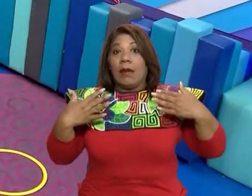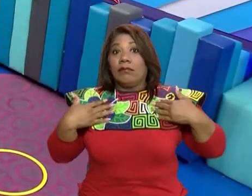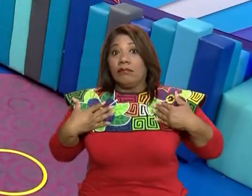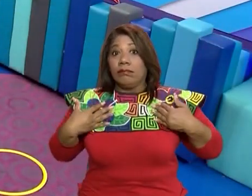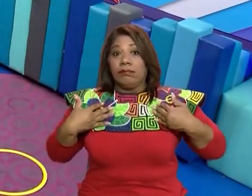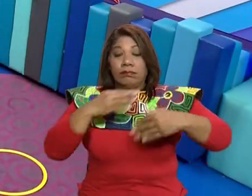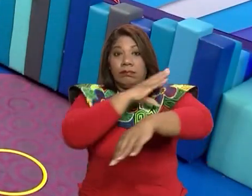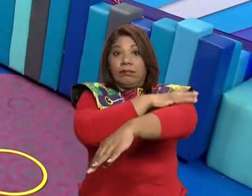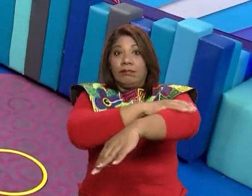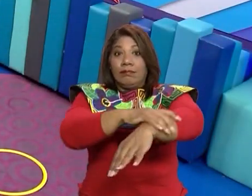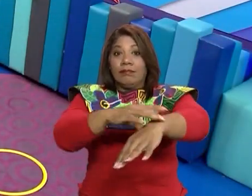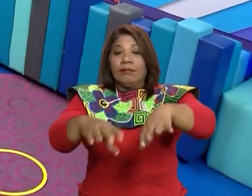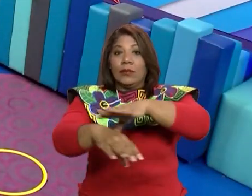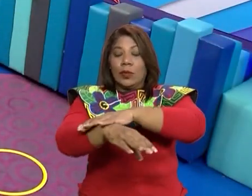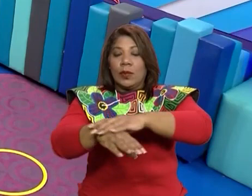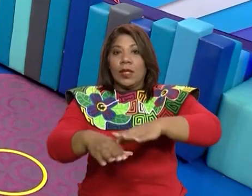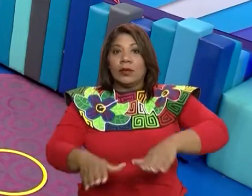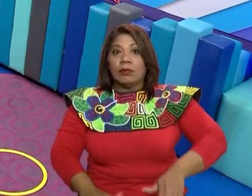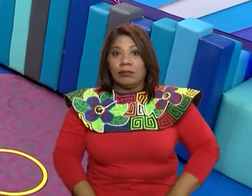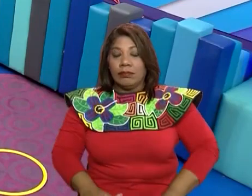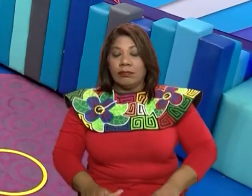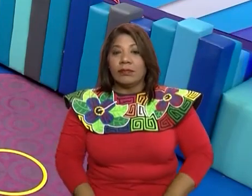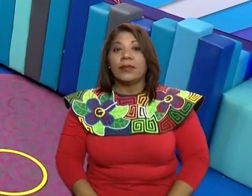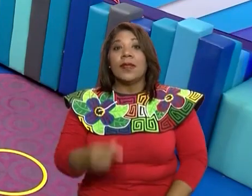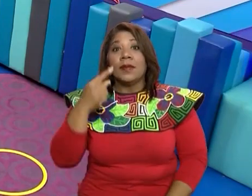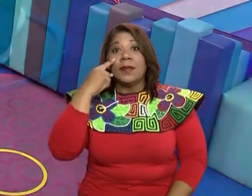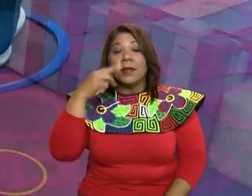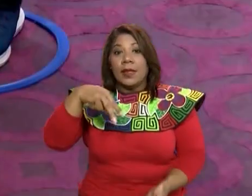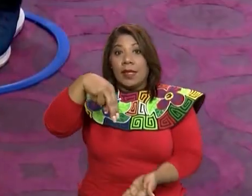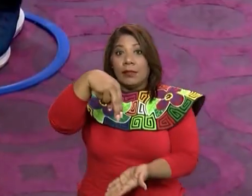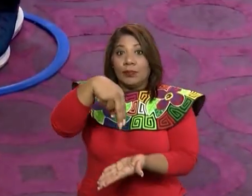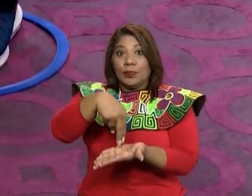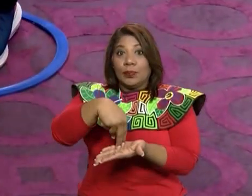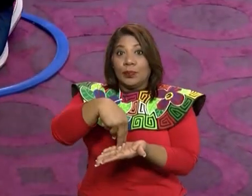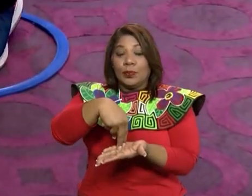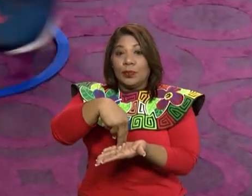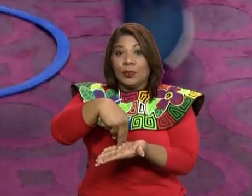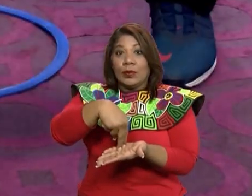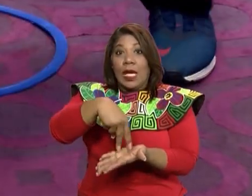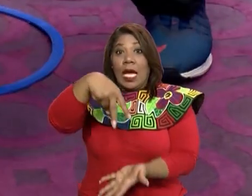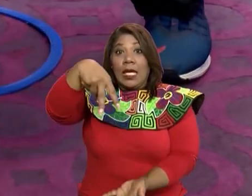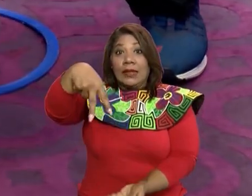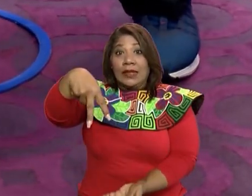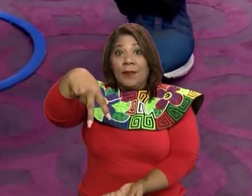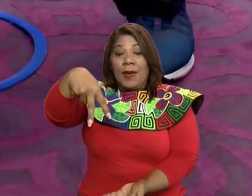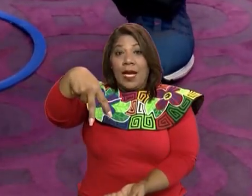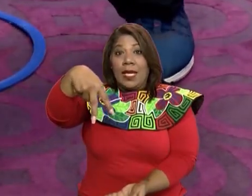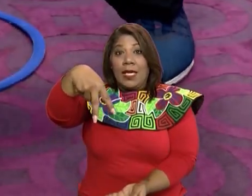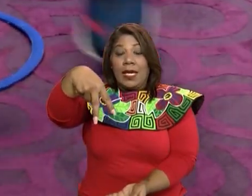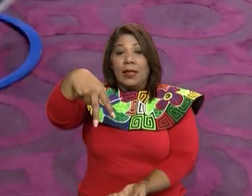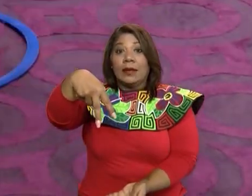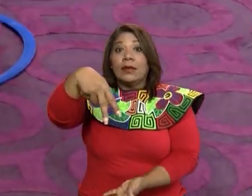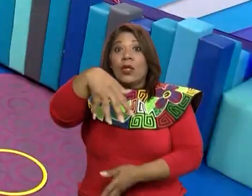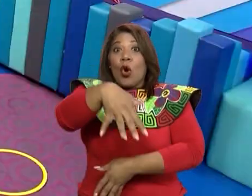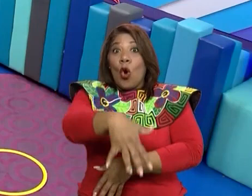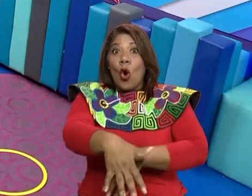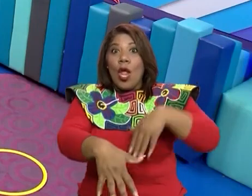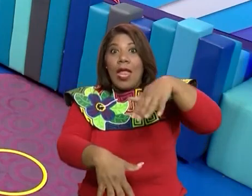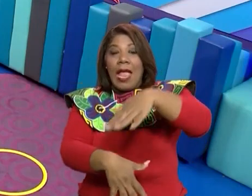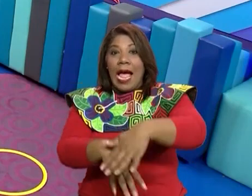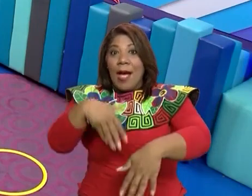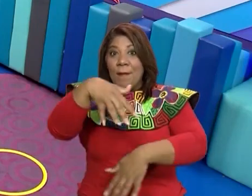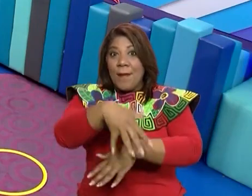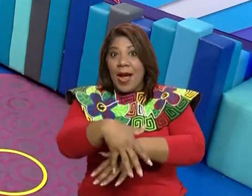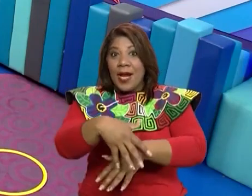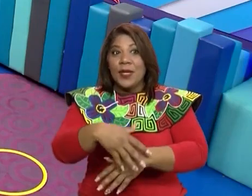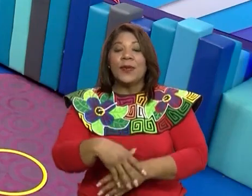En el primero, vamos a ubicarnos con las piernas juntas y cada vez que separamos las piernas, vamos a alternar las manos. Salto, salto